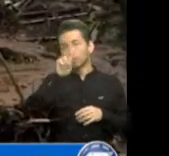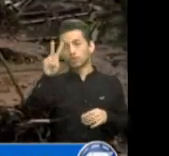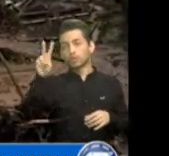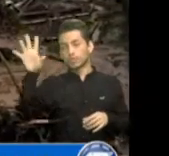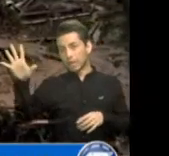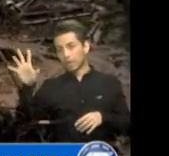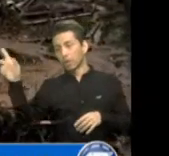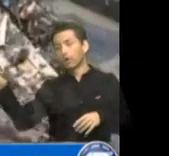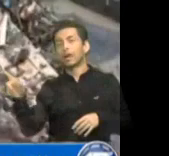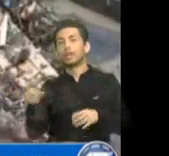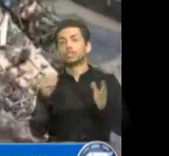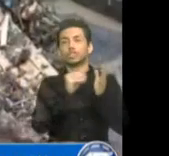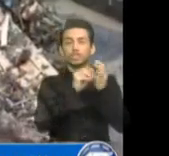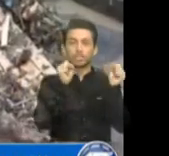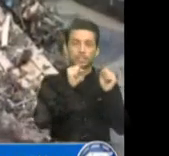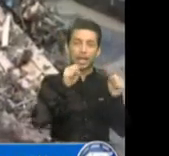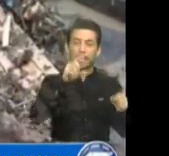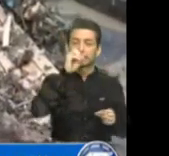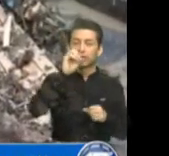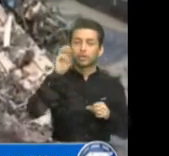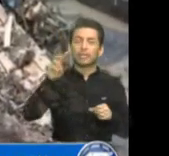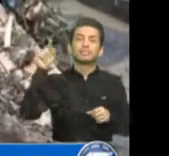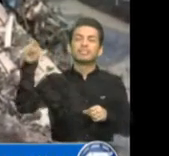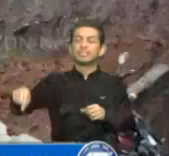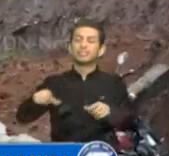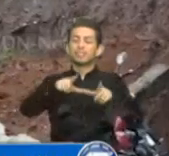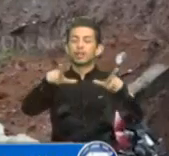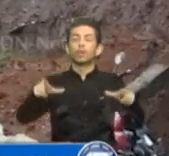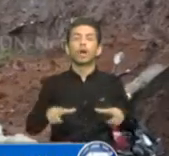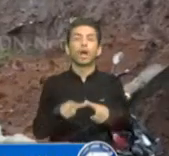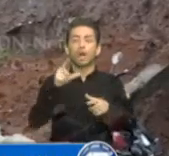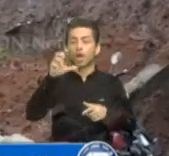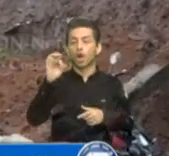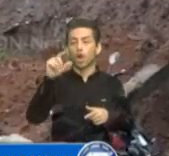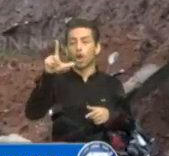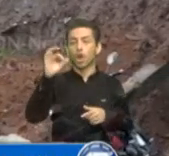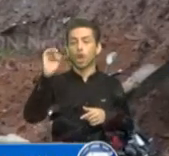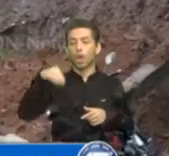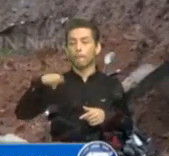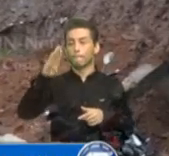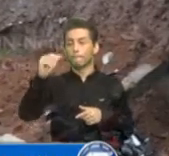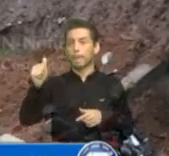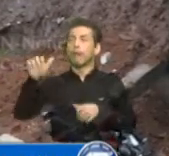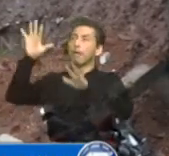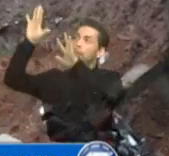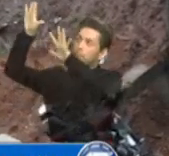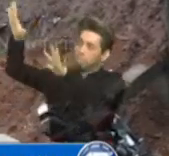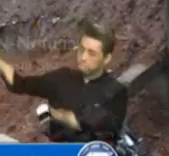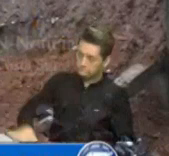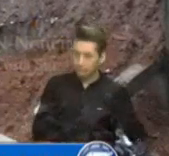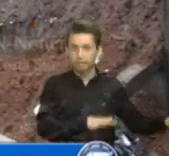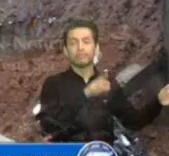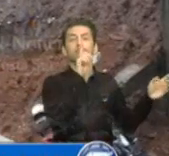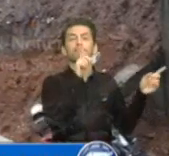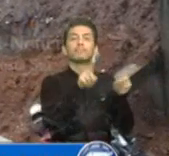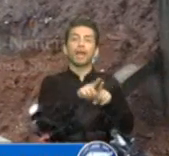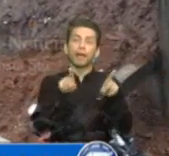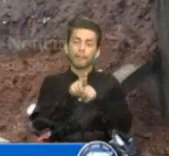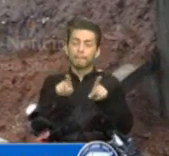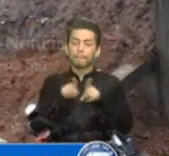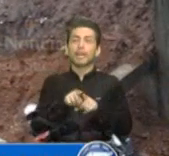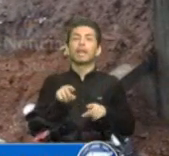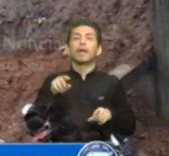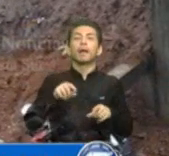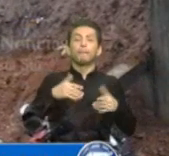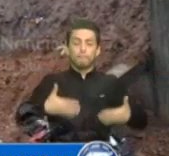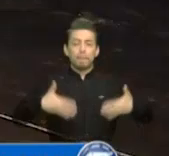Quetzaltenango 03, en Colomba, Costa Cuca, se registró un derrumbe. También se reportó el colapso de una pared en la Escuela Oficial Urbana Mixta El Jardín, en